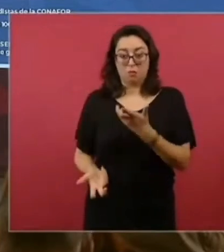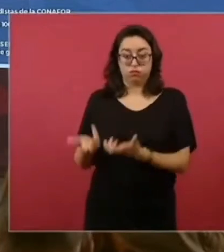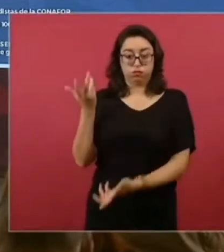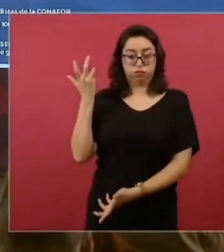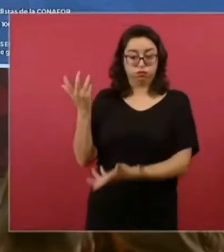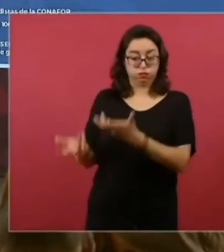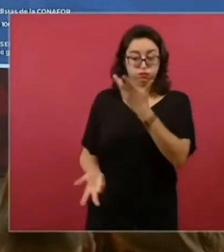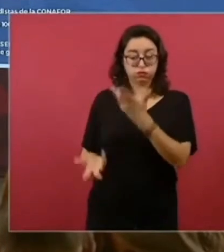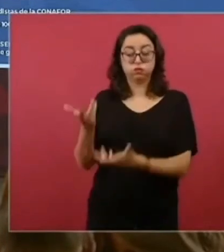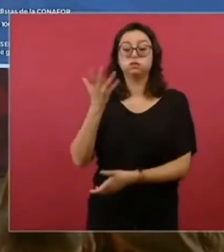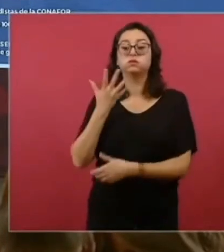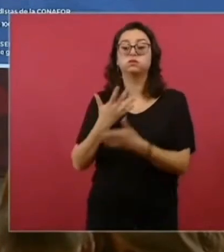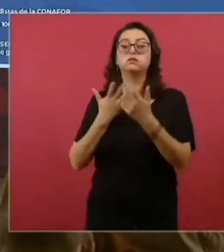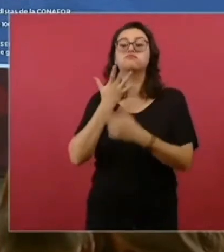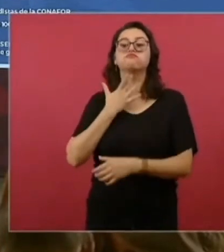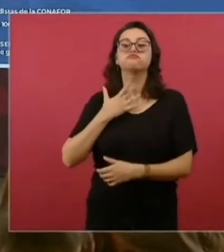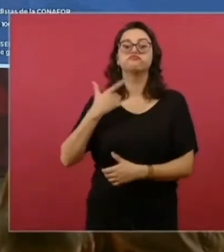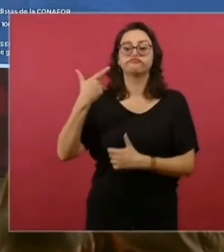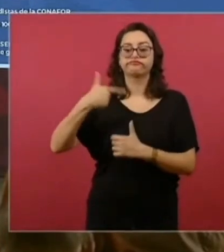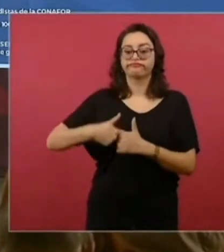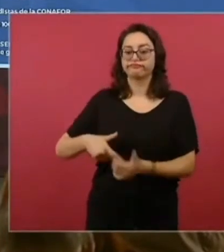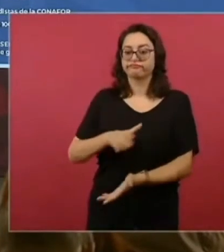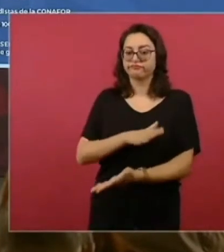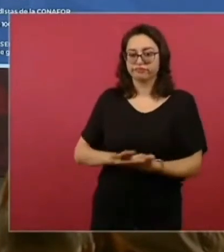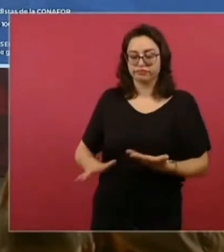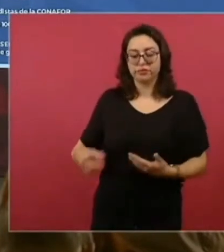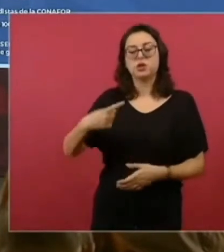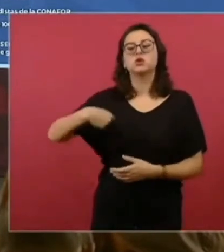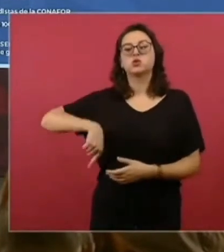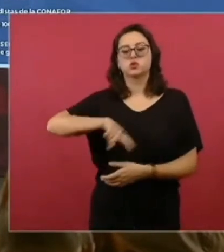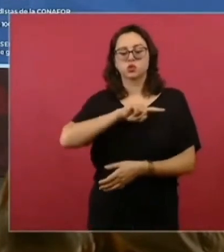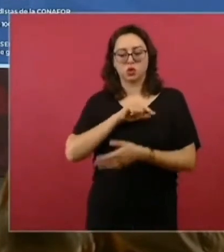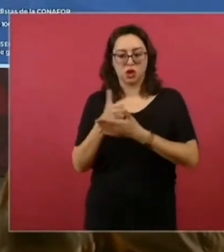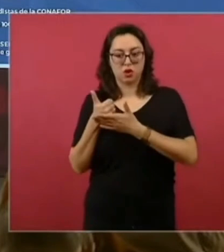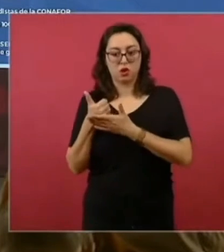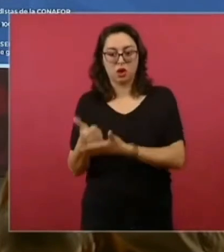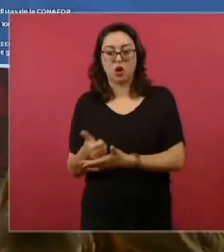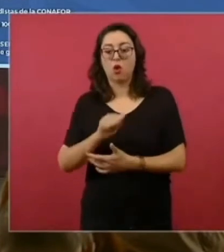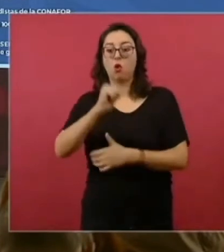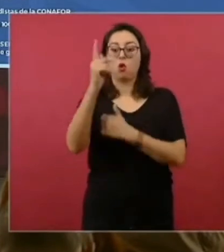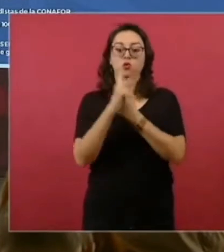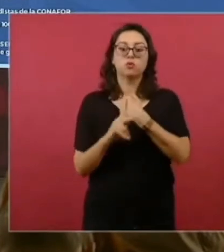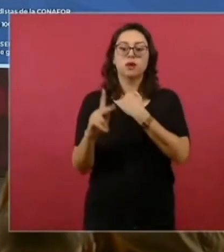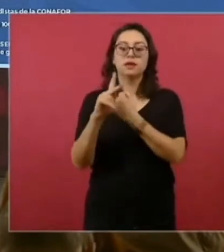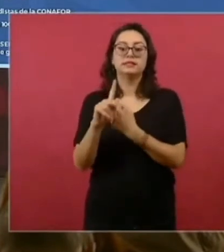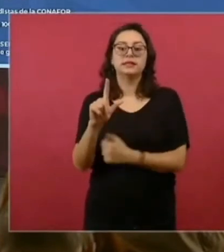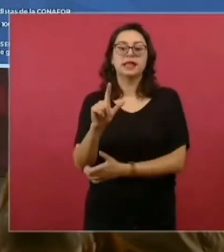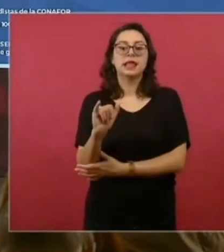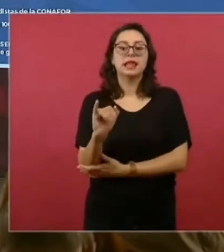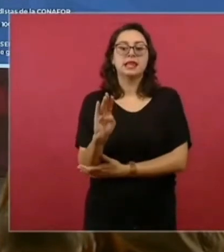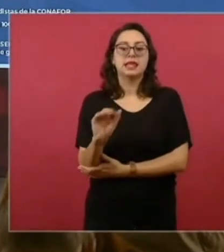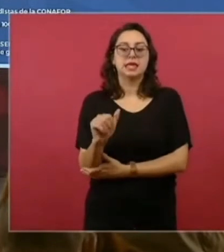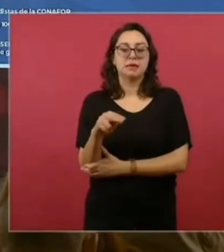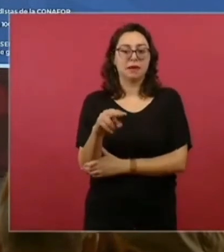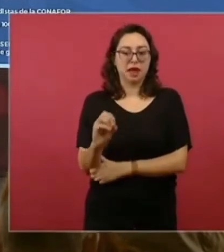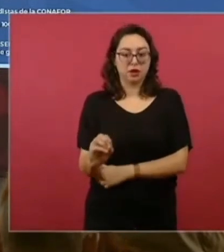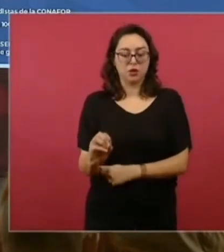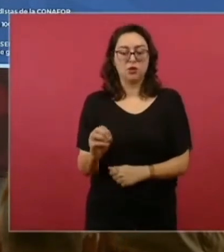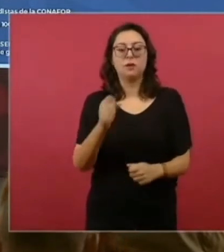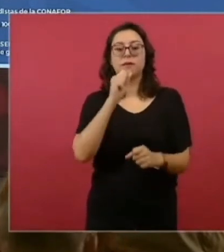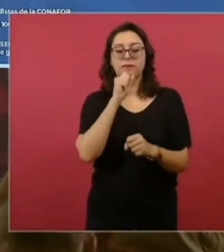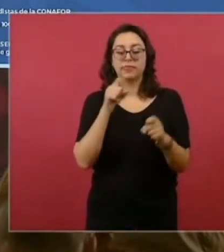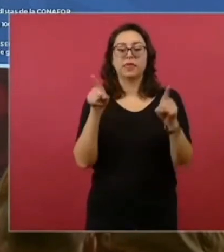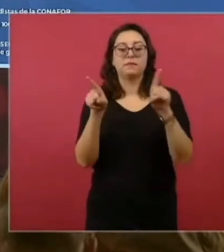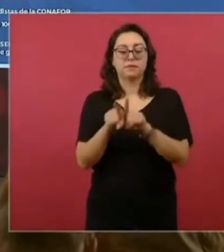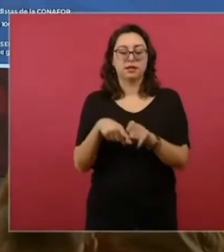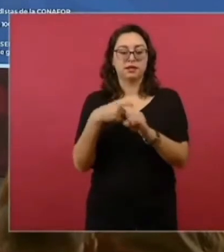podían tener en acceso. También ayudamos en ese sentido. en el Líbano, con asistencia financiera por conducto de la Federación Internacional